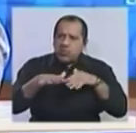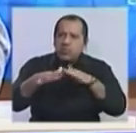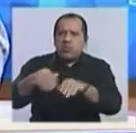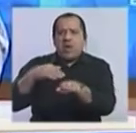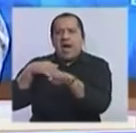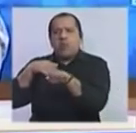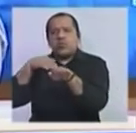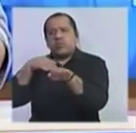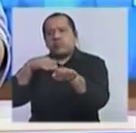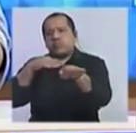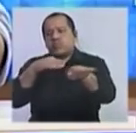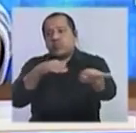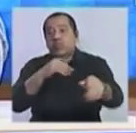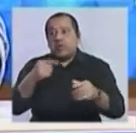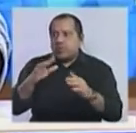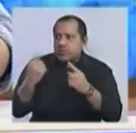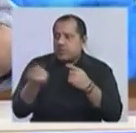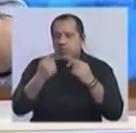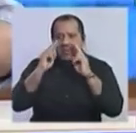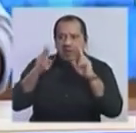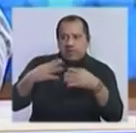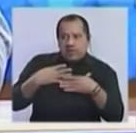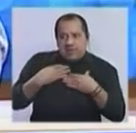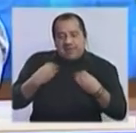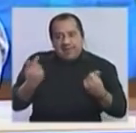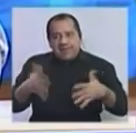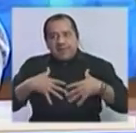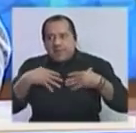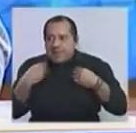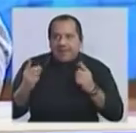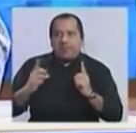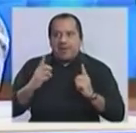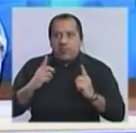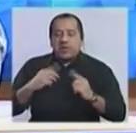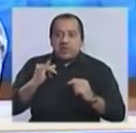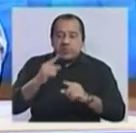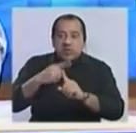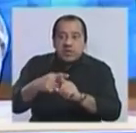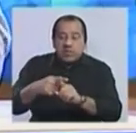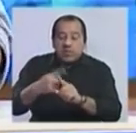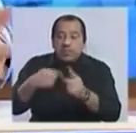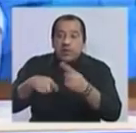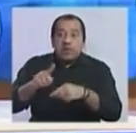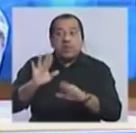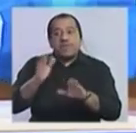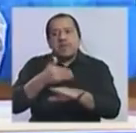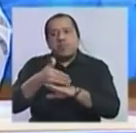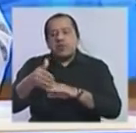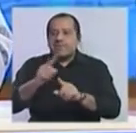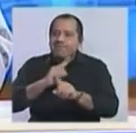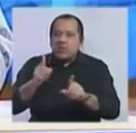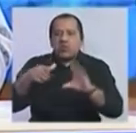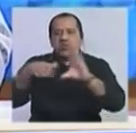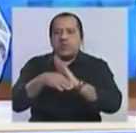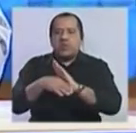el país. Eso generaron esa alza de expectativas que efectivamente después no se